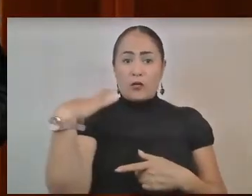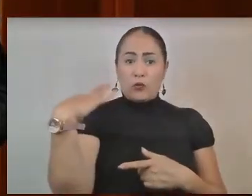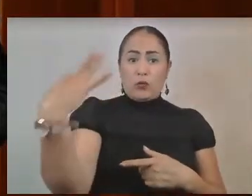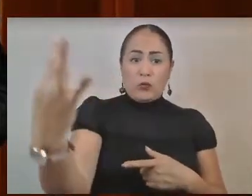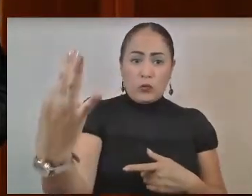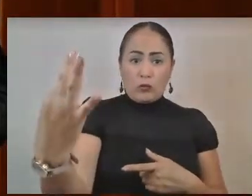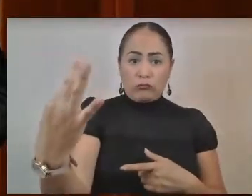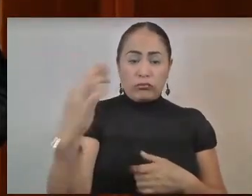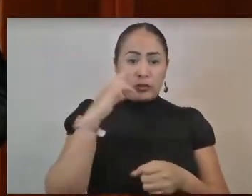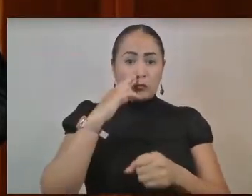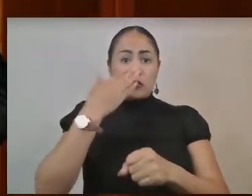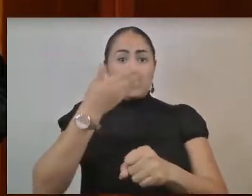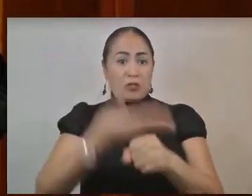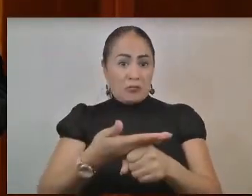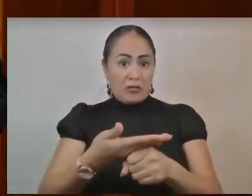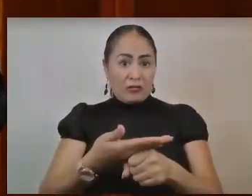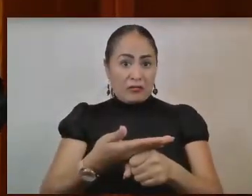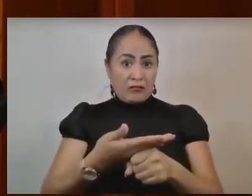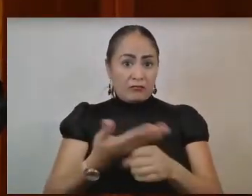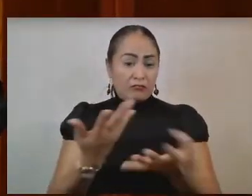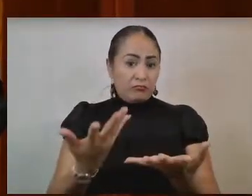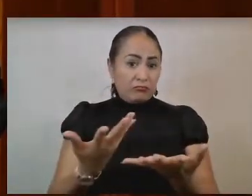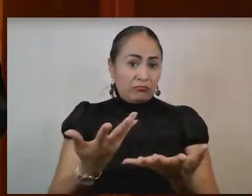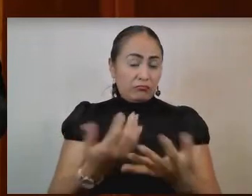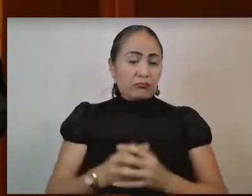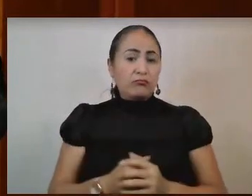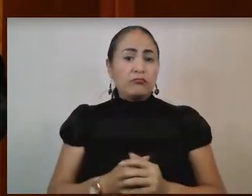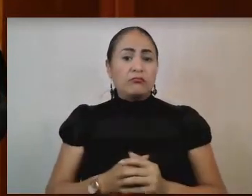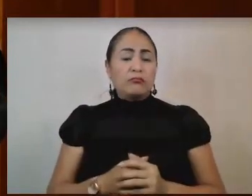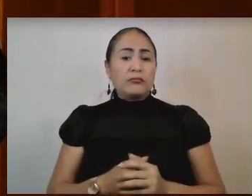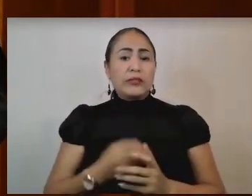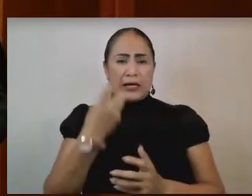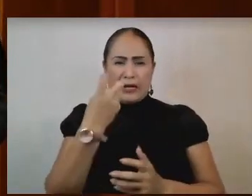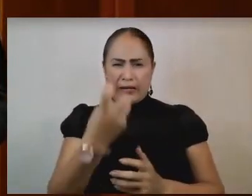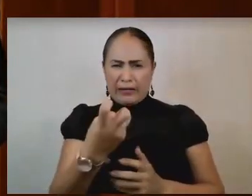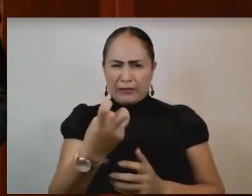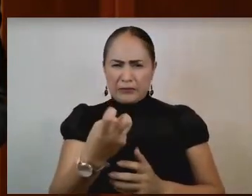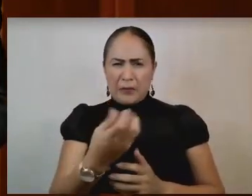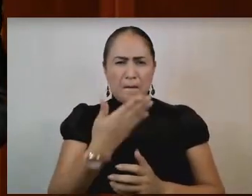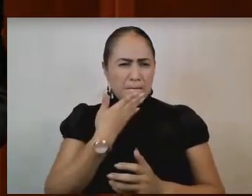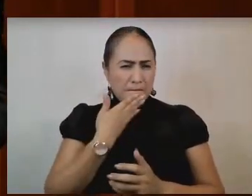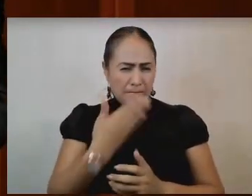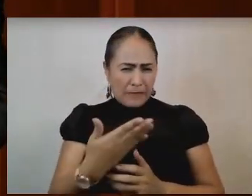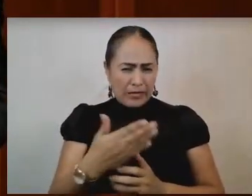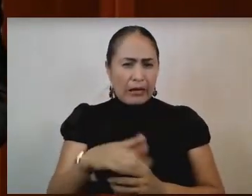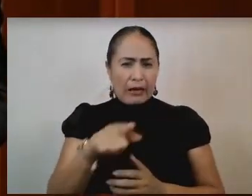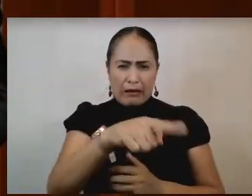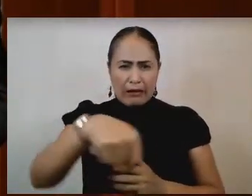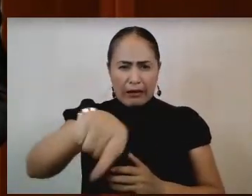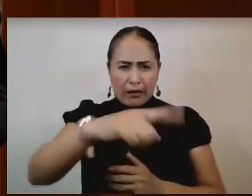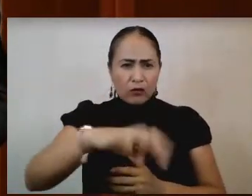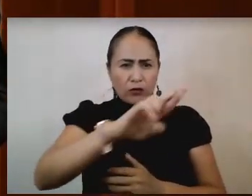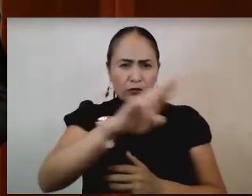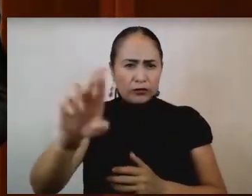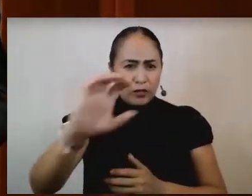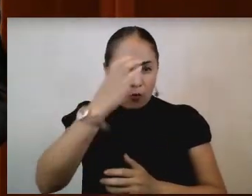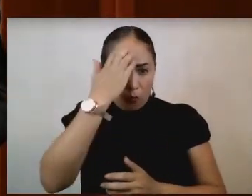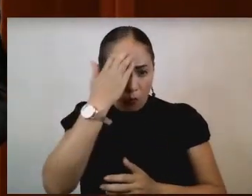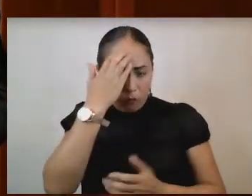estaría siendo objetivamente reconocida, ni mucho menos